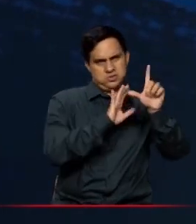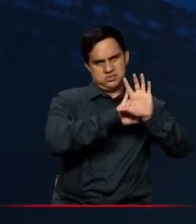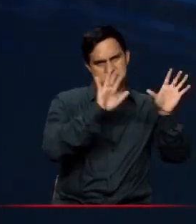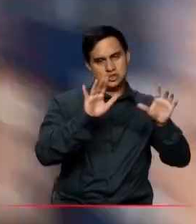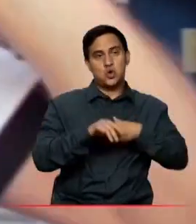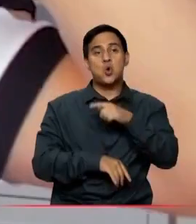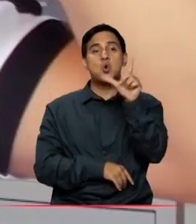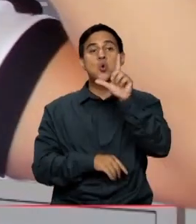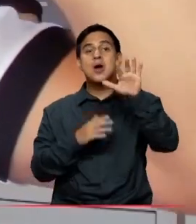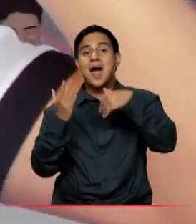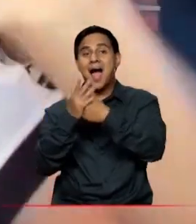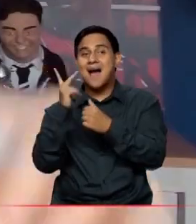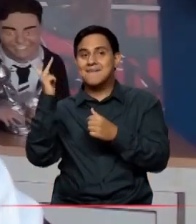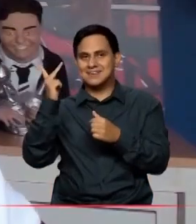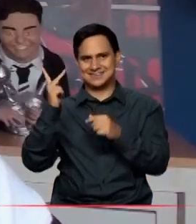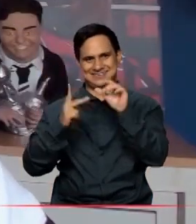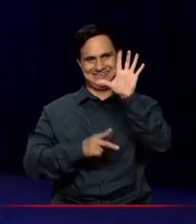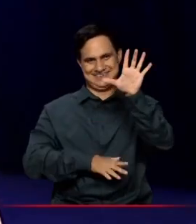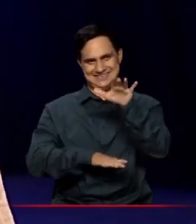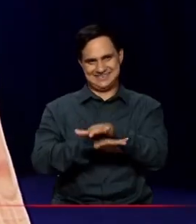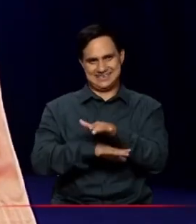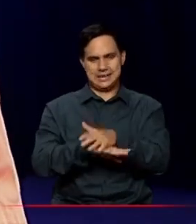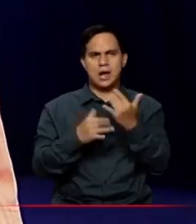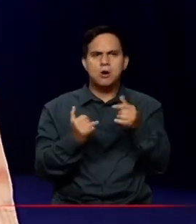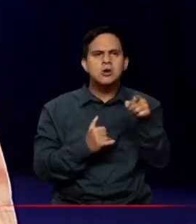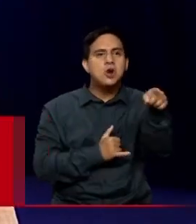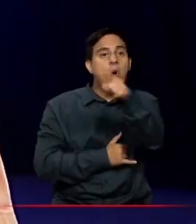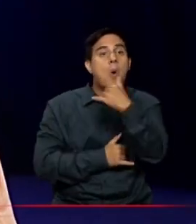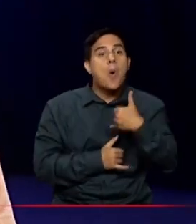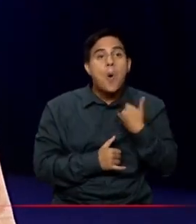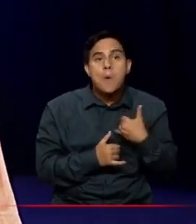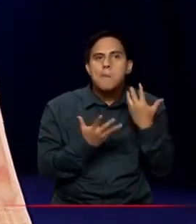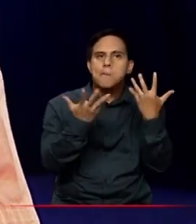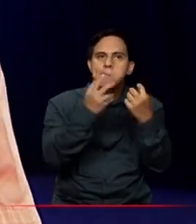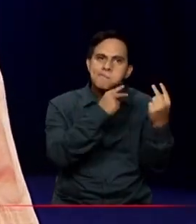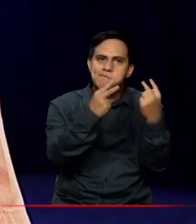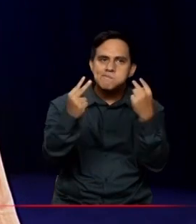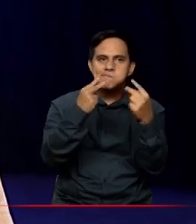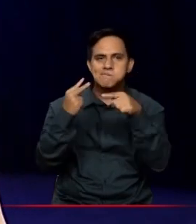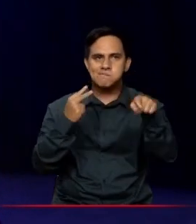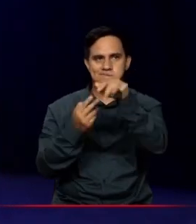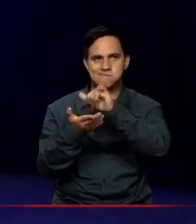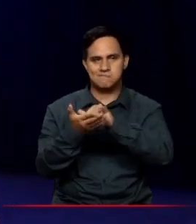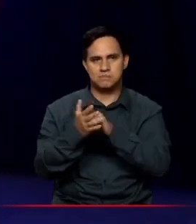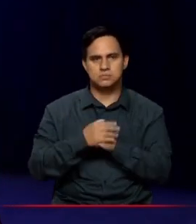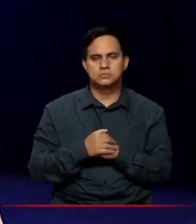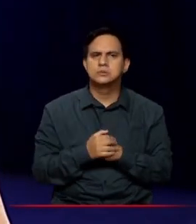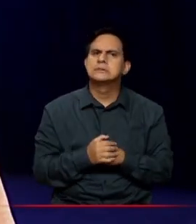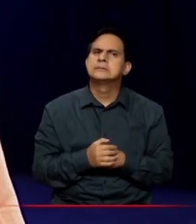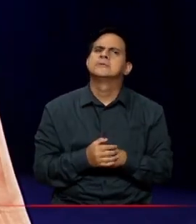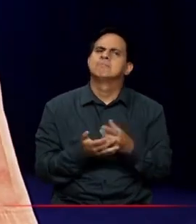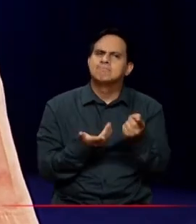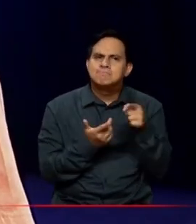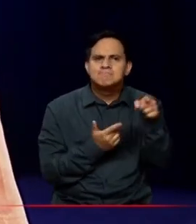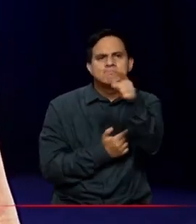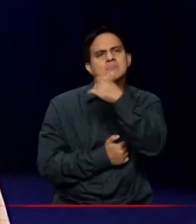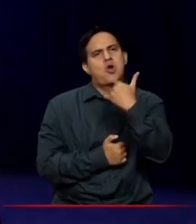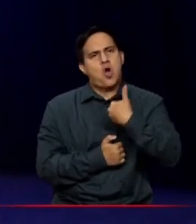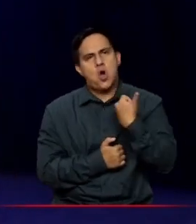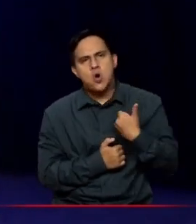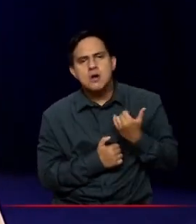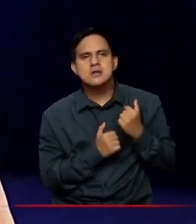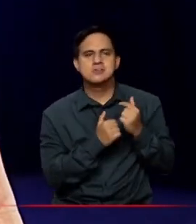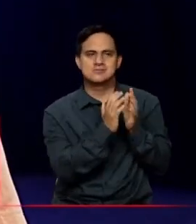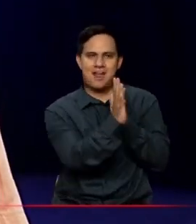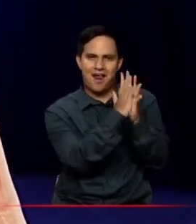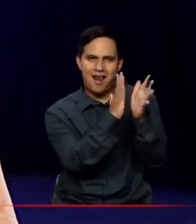las 5 de la tarde, queremos cautivar a la audiencia juvenil, esta ya es otra franja, vamos a hablarle a los jóvenes, queremos que los